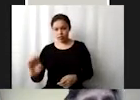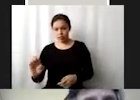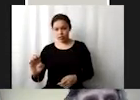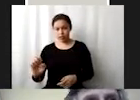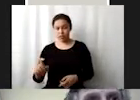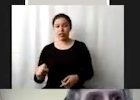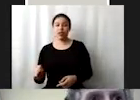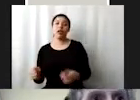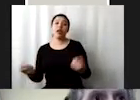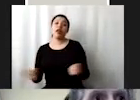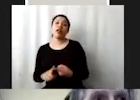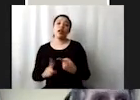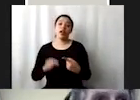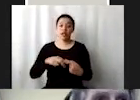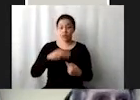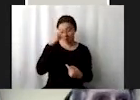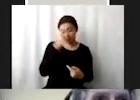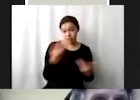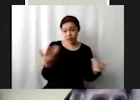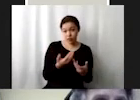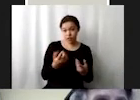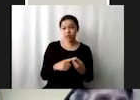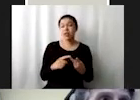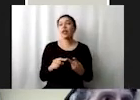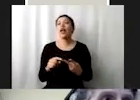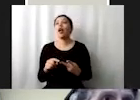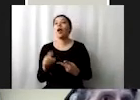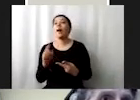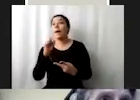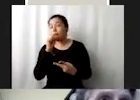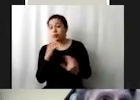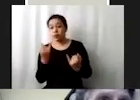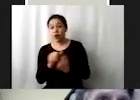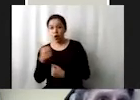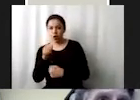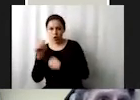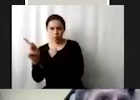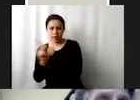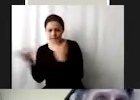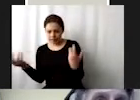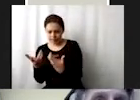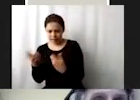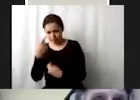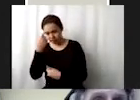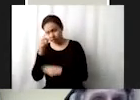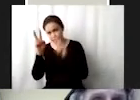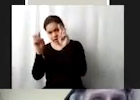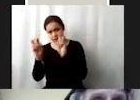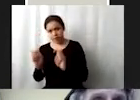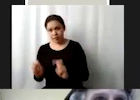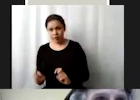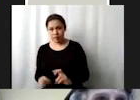como lo han hecho instancias en México como lo están haciendo en algunos otros países por las temáticas porque no